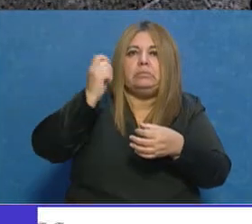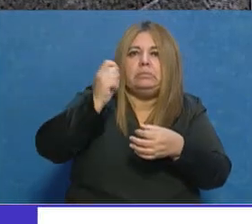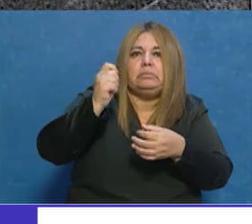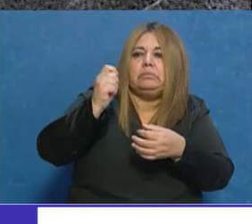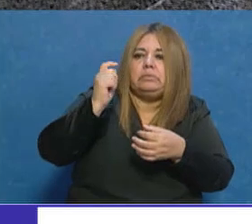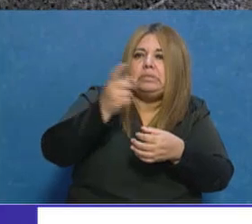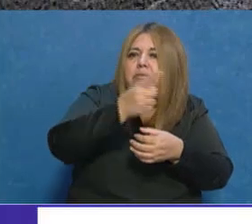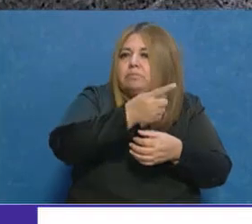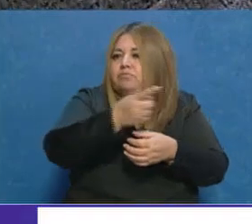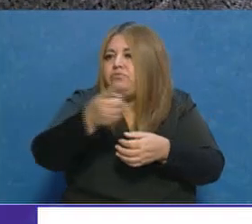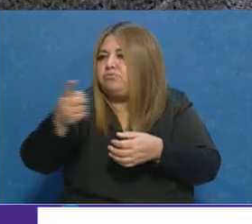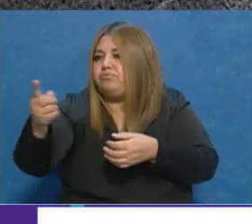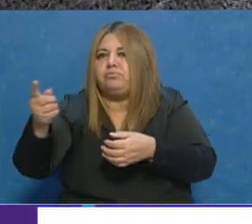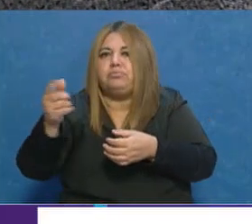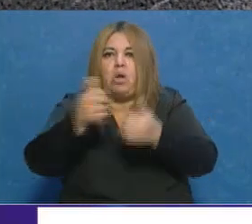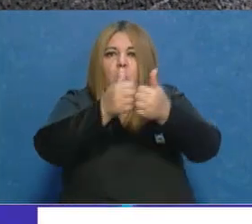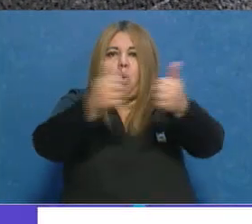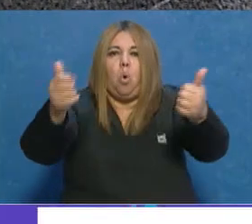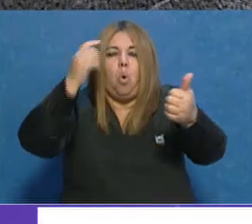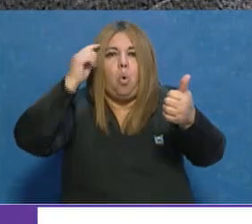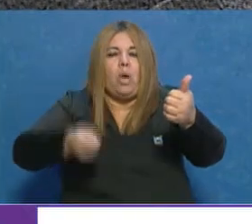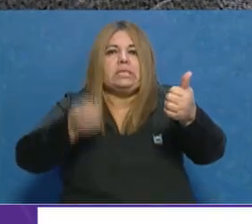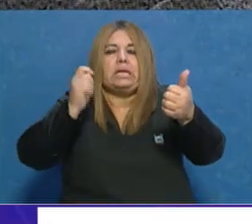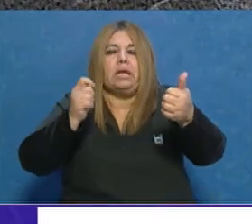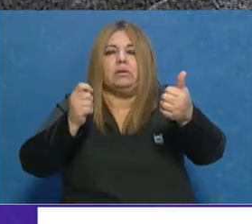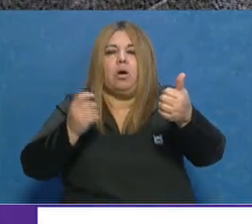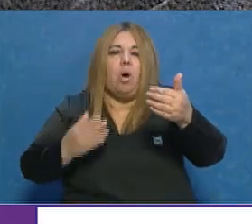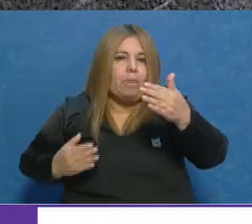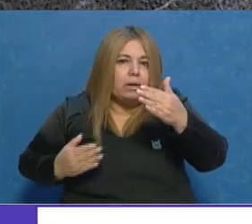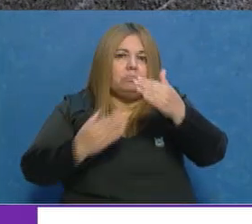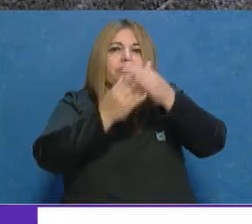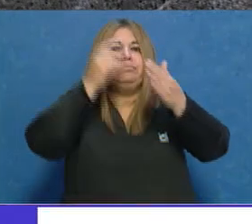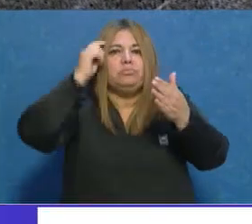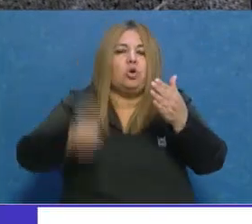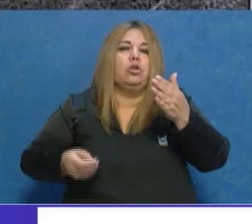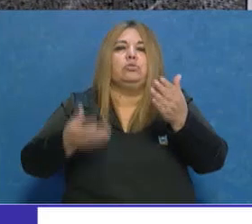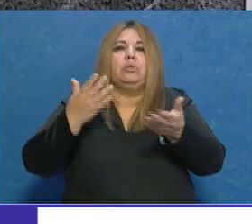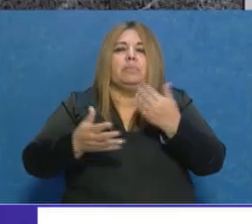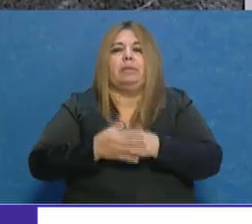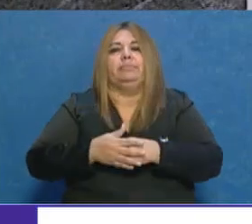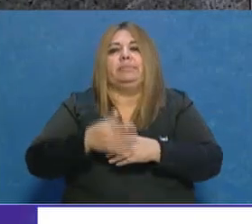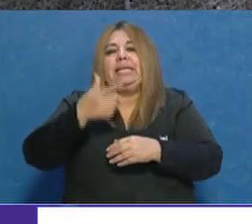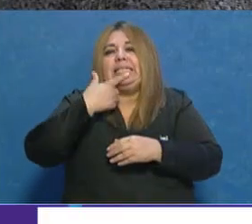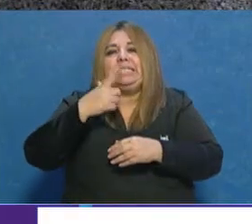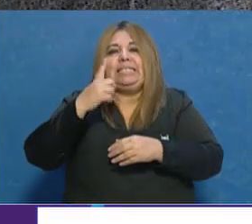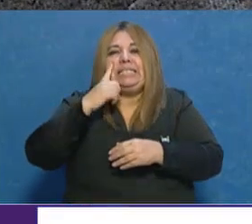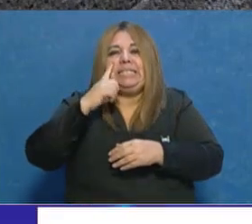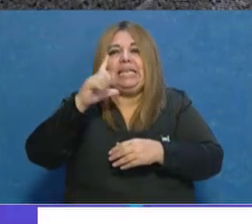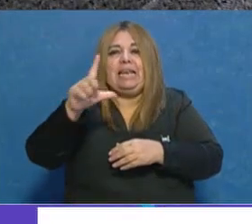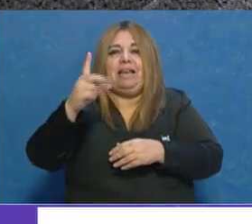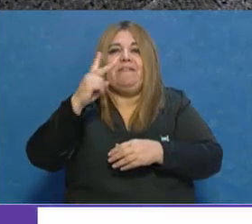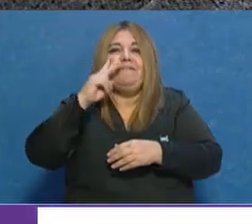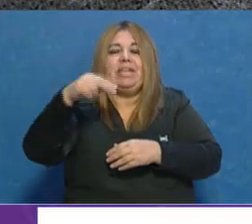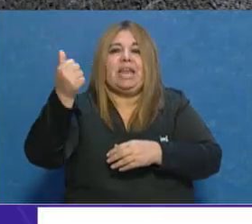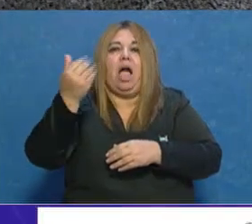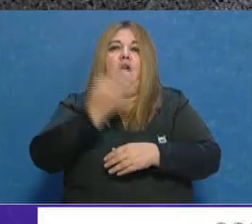para el cargo de jueza o de la Suprema Corte de Justicia. Silvina Furlotti, esta mañana hablaba con nosotros, yo